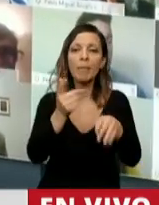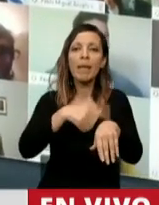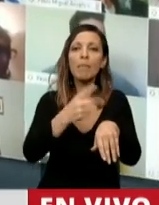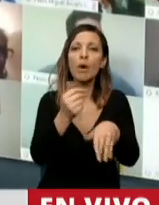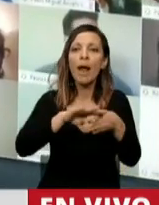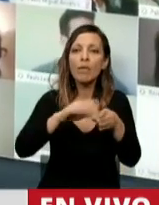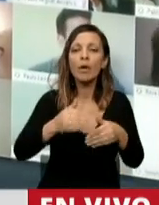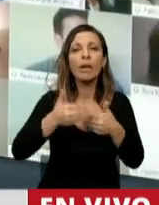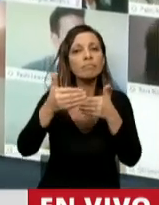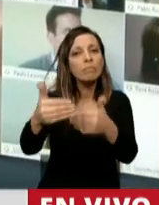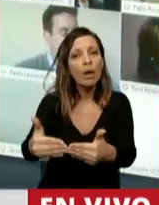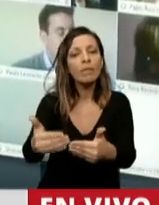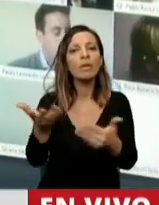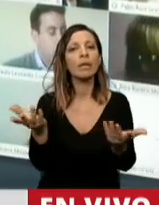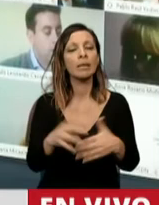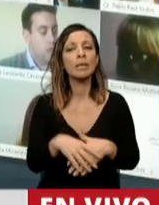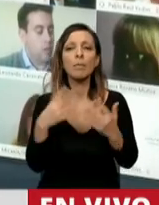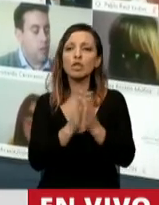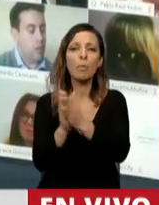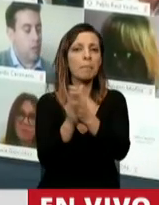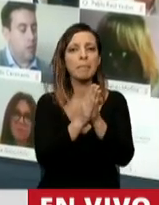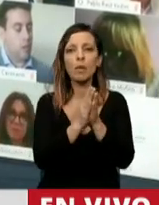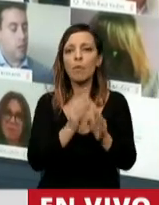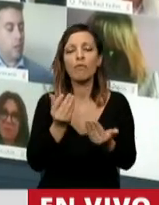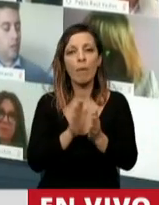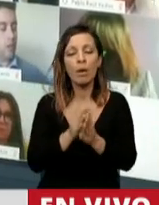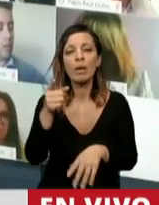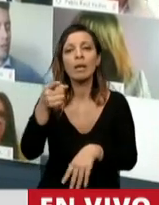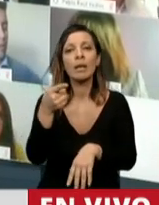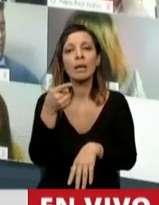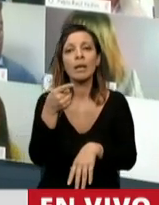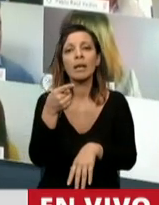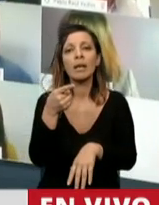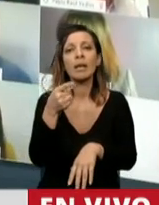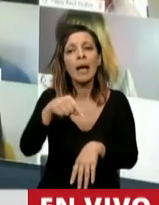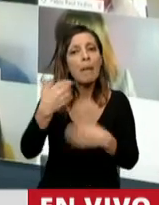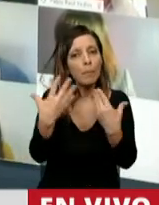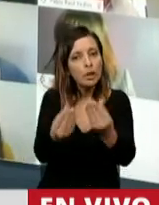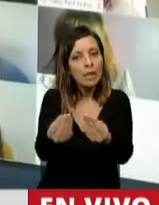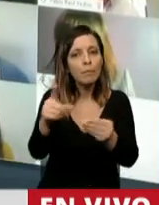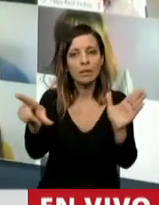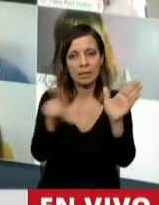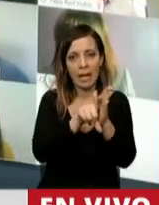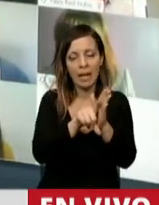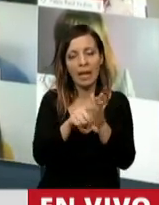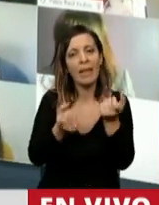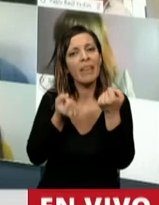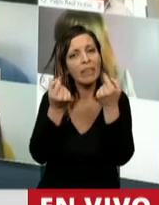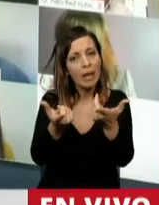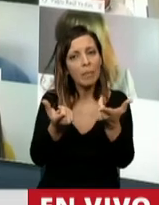necesaria que nunca. Por eso les pido a todos que acompañemos esta iniciativa y que le demos un gesto